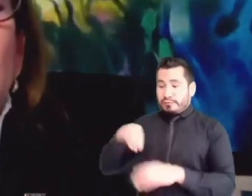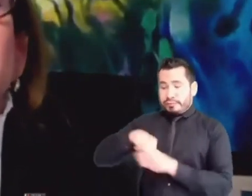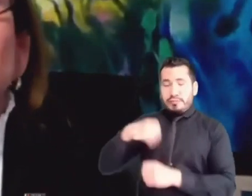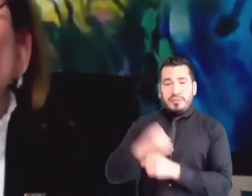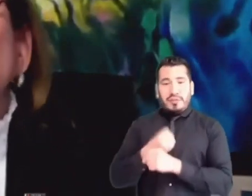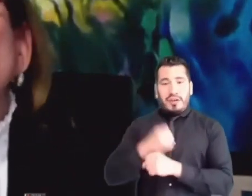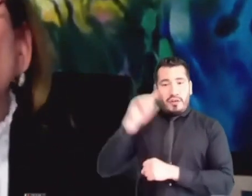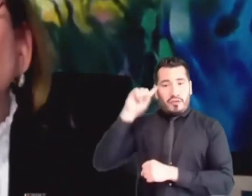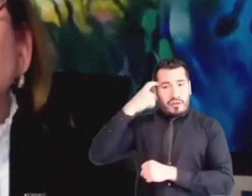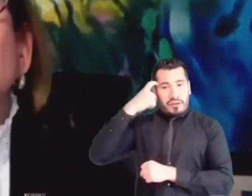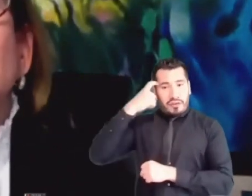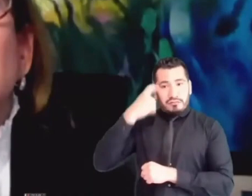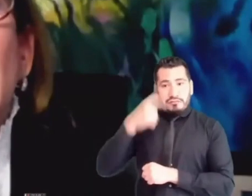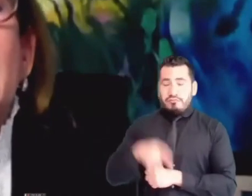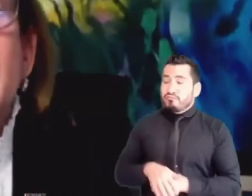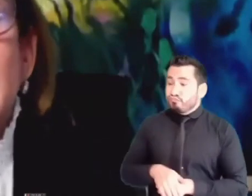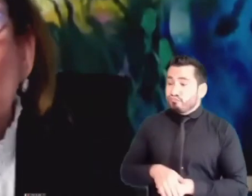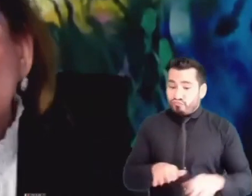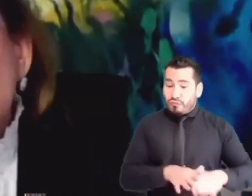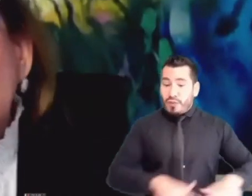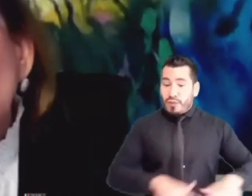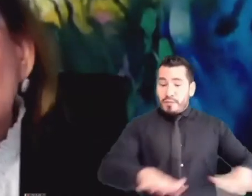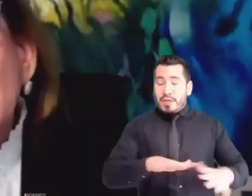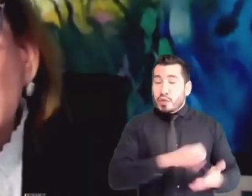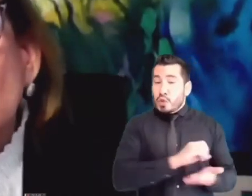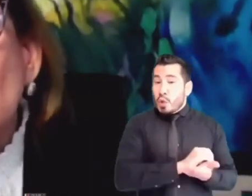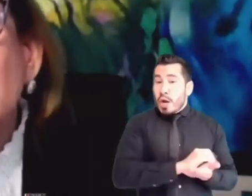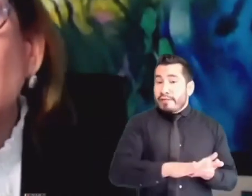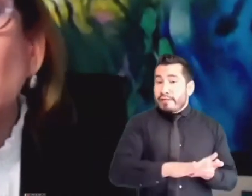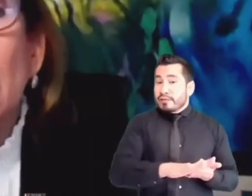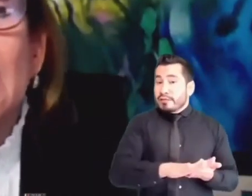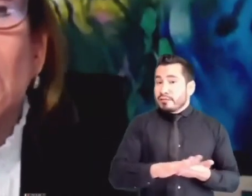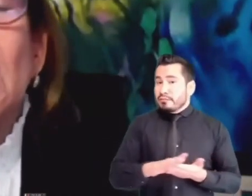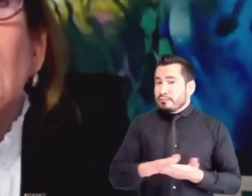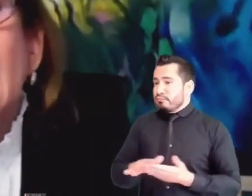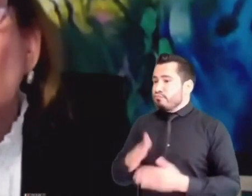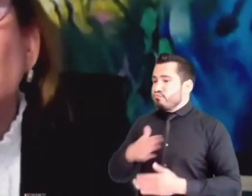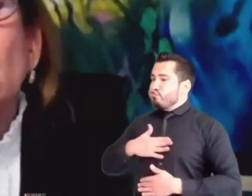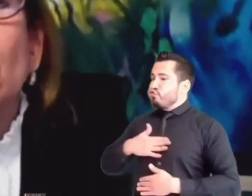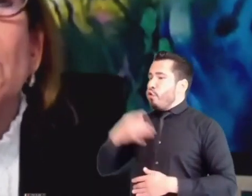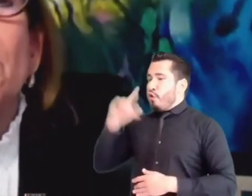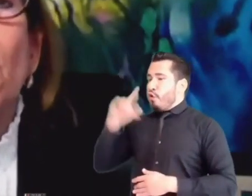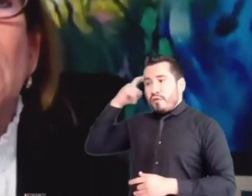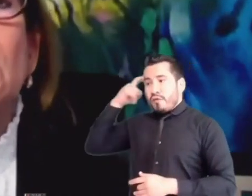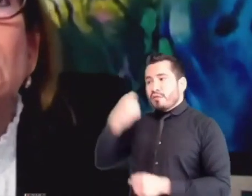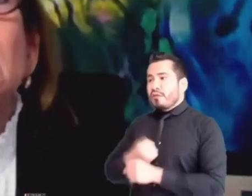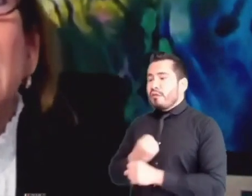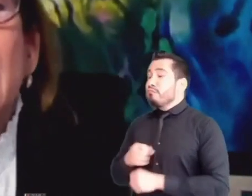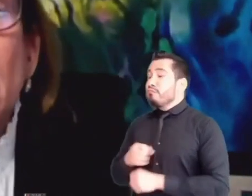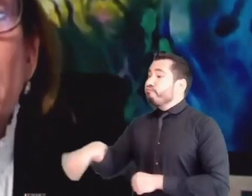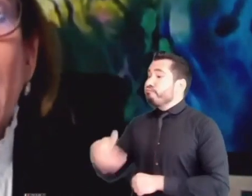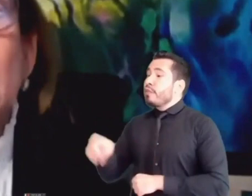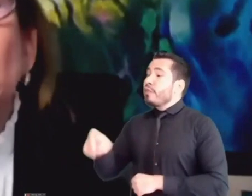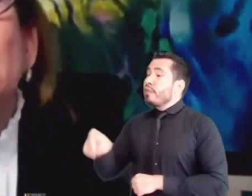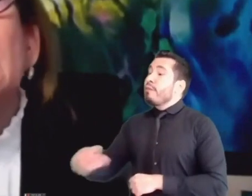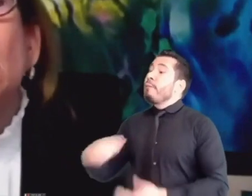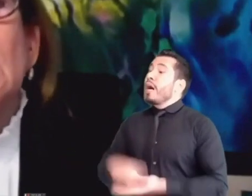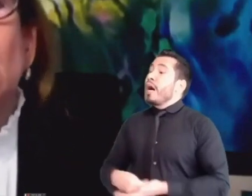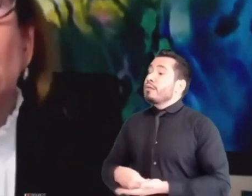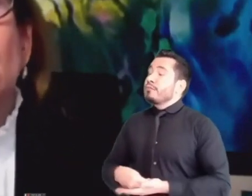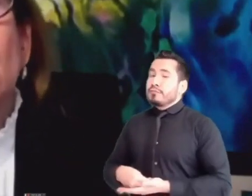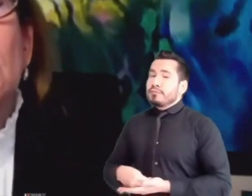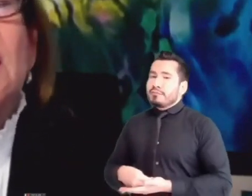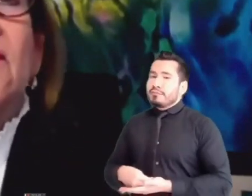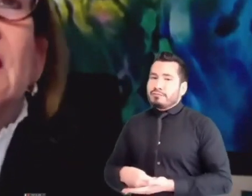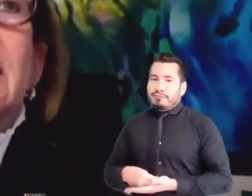espacios de acceso gratuito. Ahí está vulnerando el derecho de ese ciudadano al goce de un bien público. Hay un impacto directo de